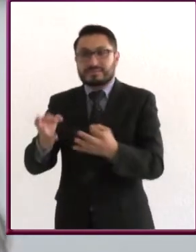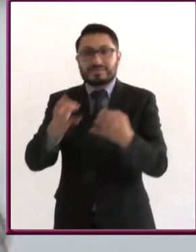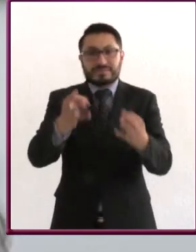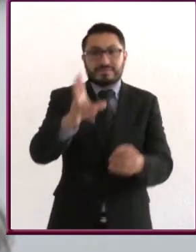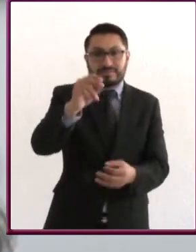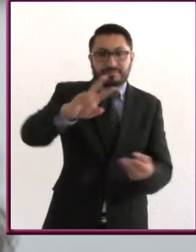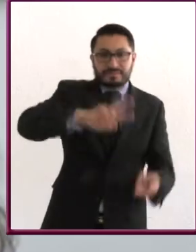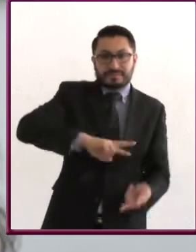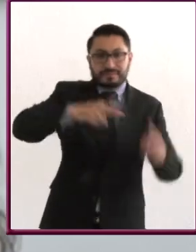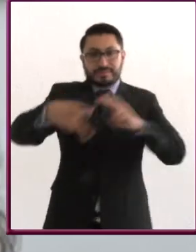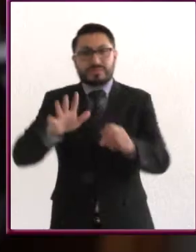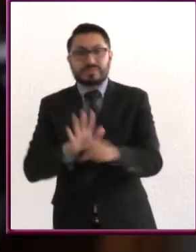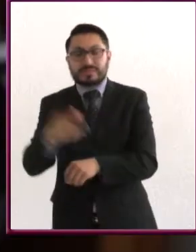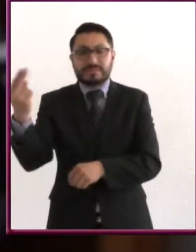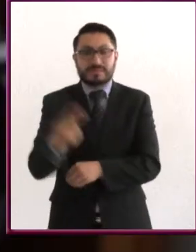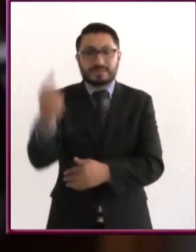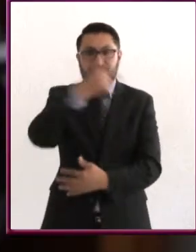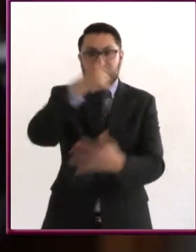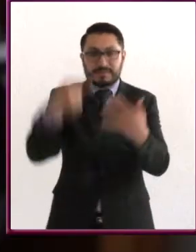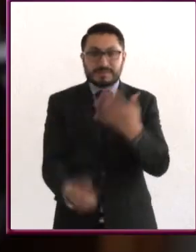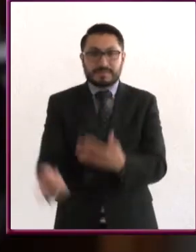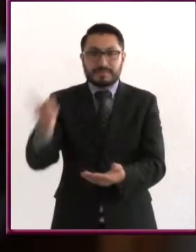hay que ver cuáles son las necesidades,